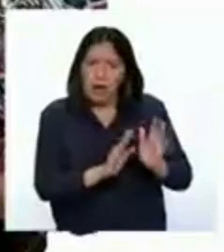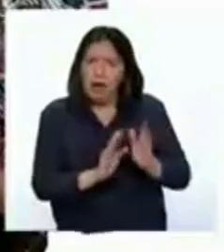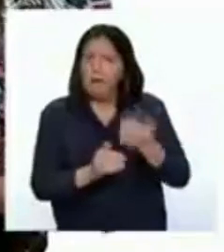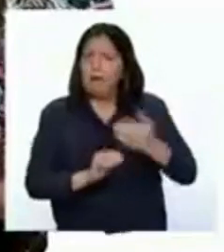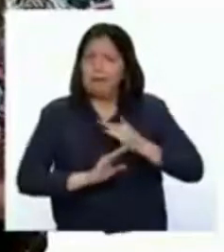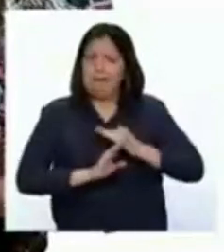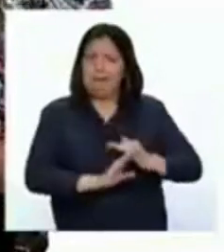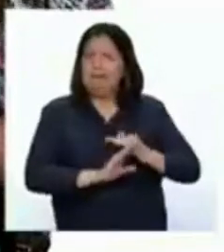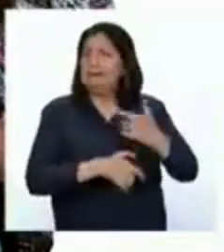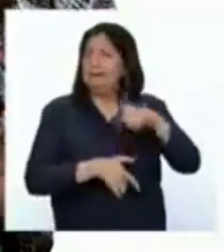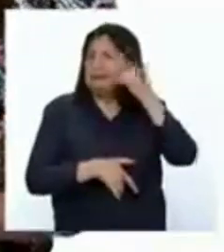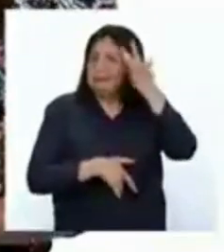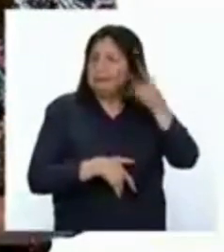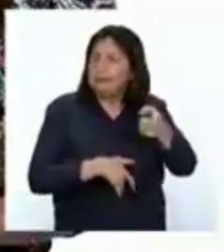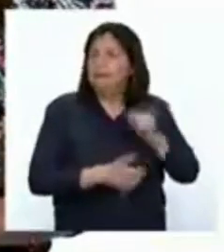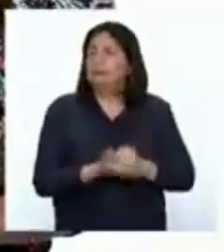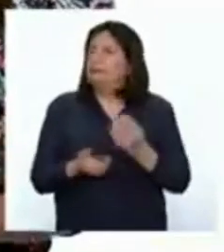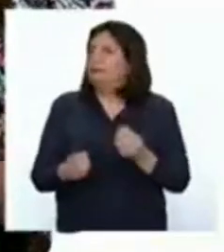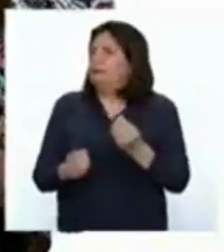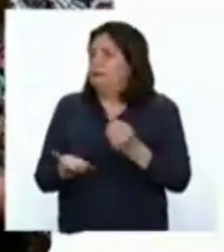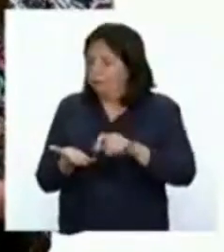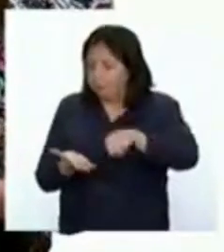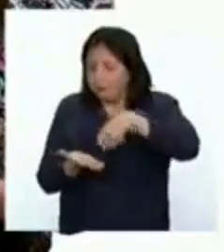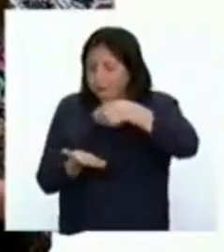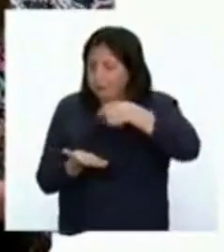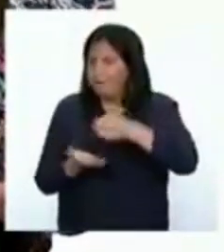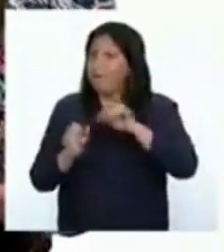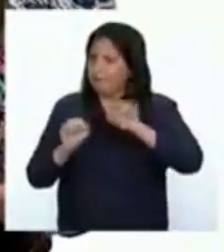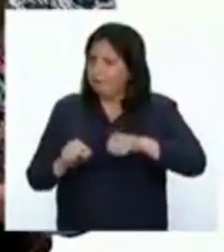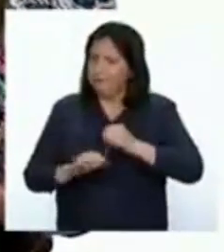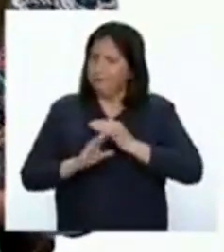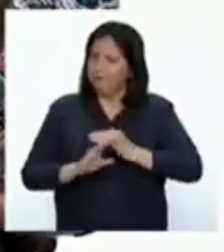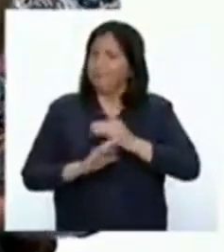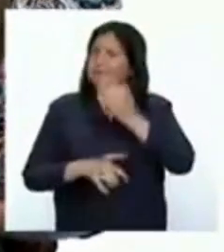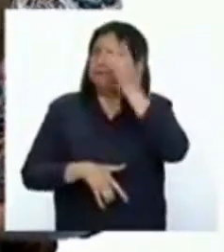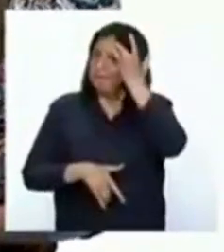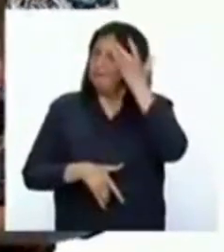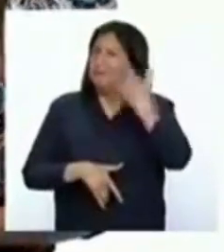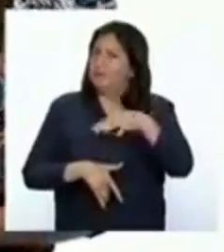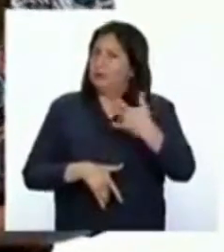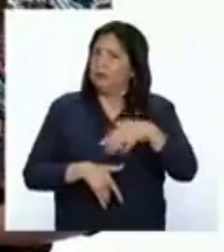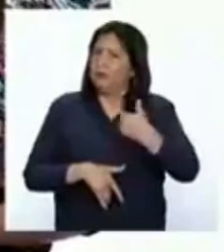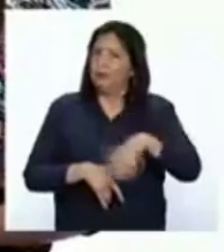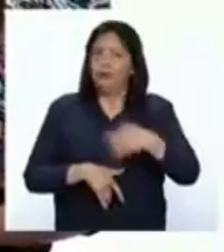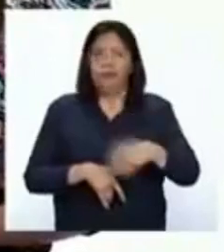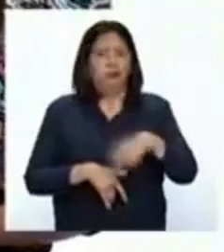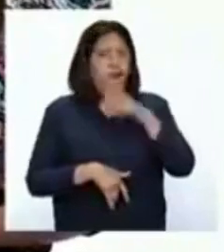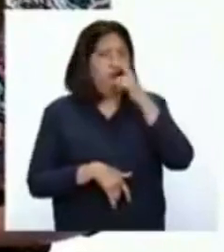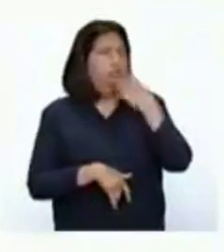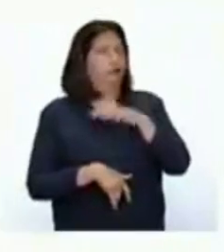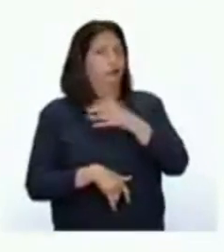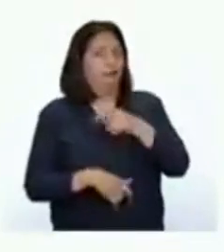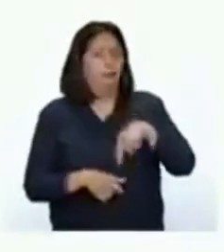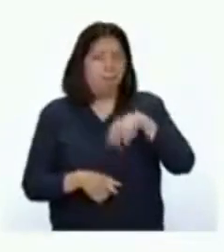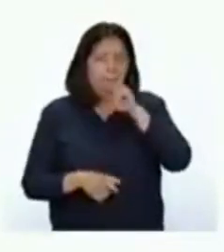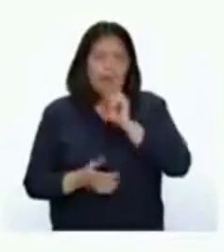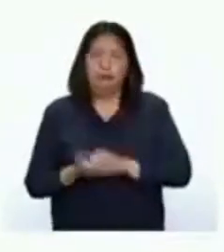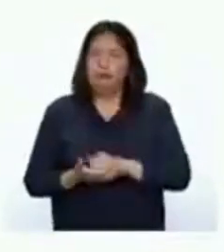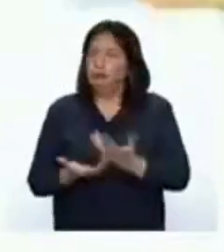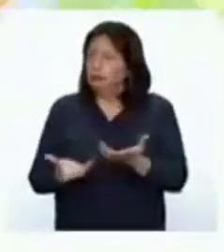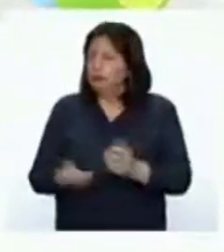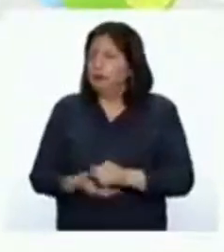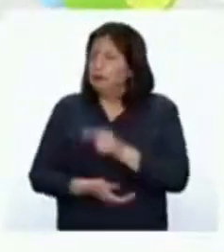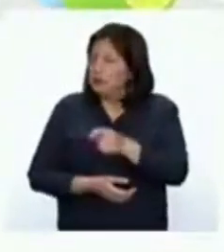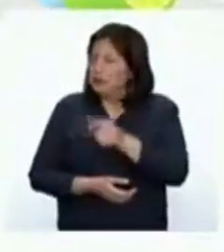hacerle frente a este problema. Mediante la alimentación logramos combatir una enfermedad muy seria en nuestro país. ¿Han